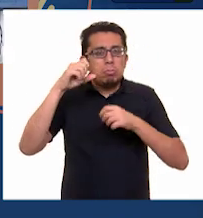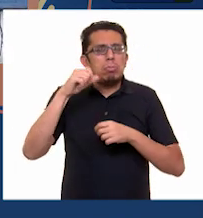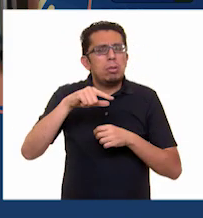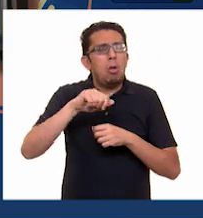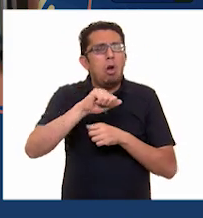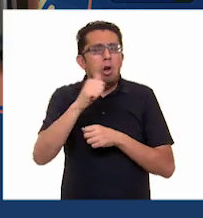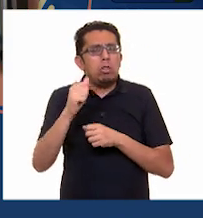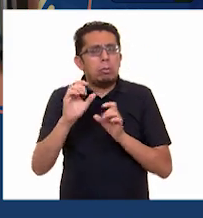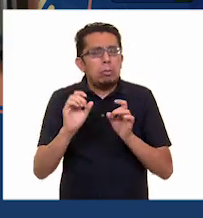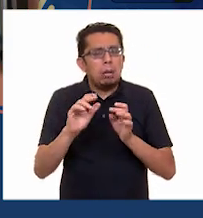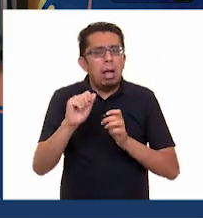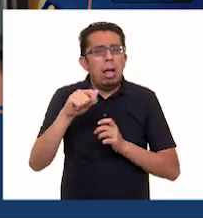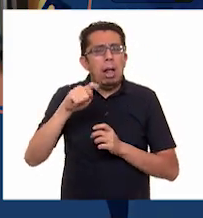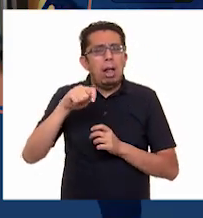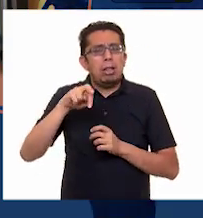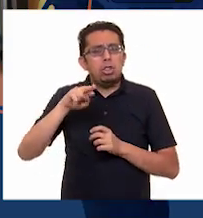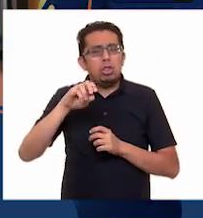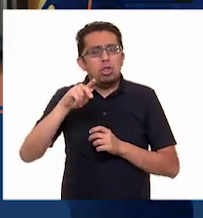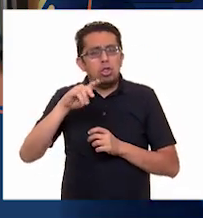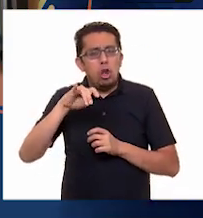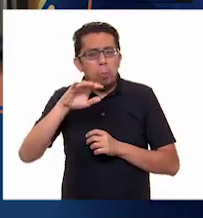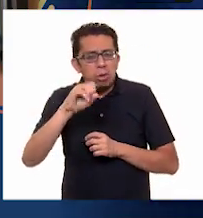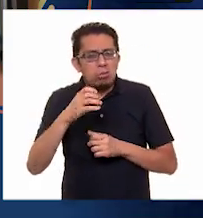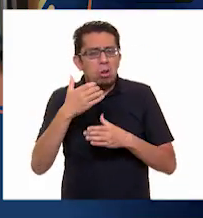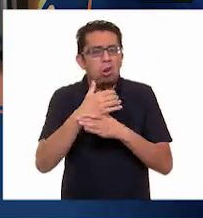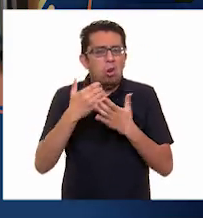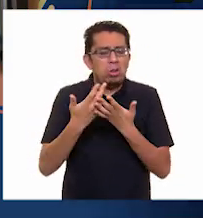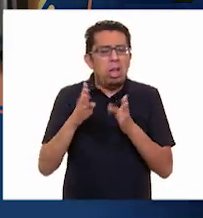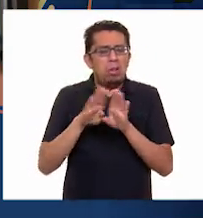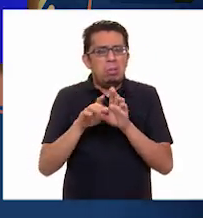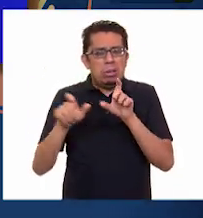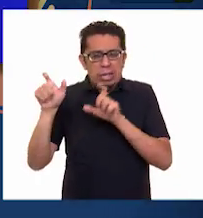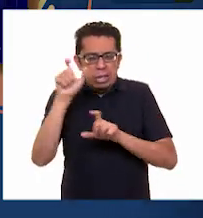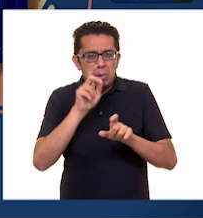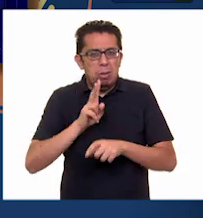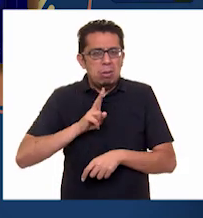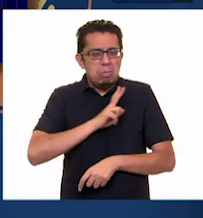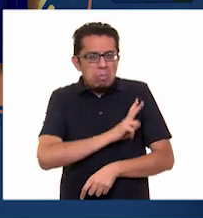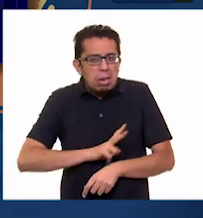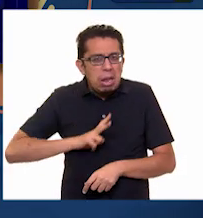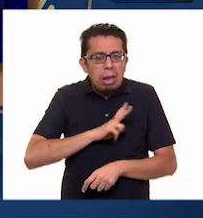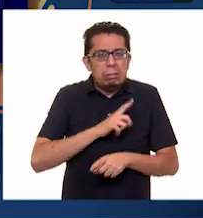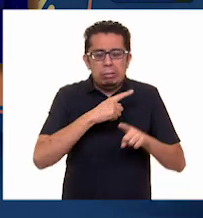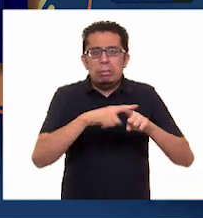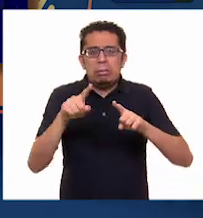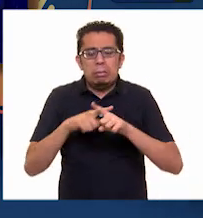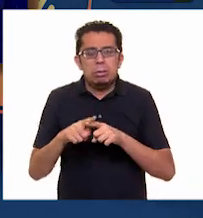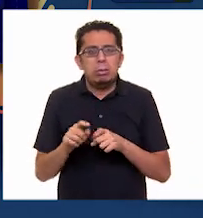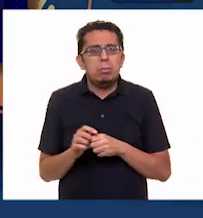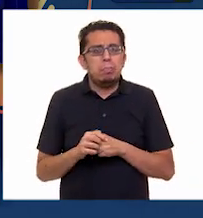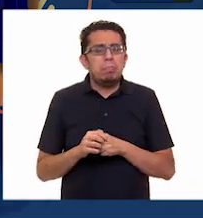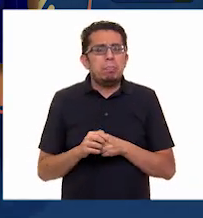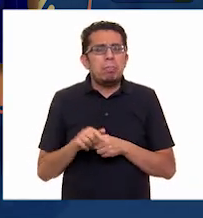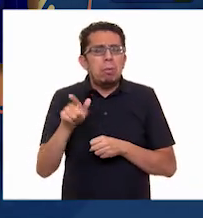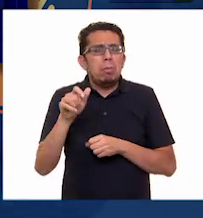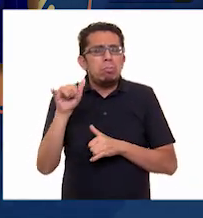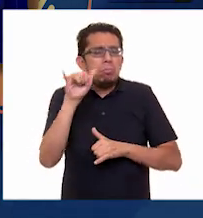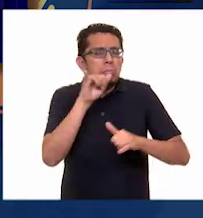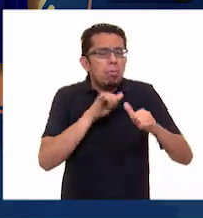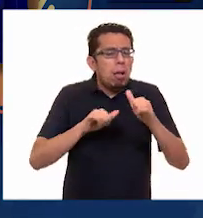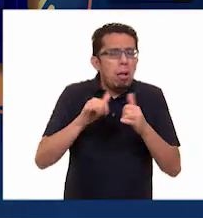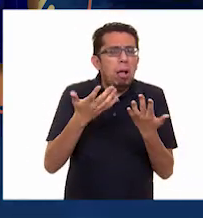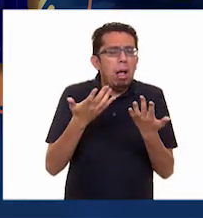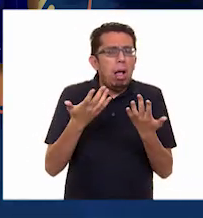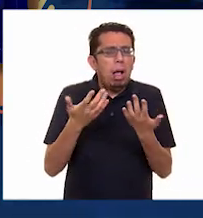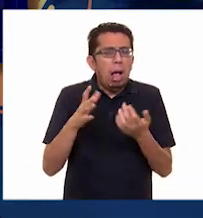antrópicos, de la parte de los elementos tóxicos, químicos. ¿Con qué laboratorios cuenta el CENAPRED para